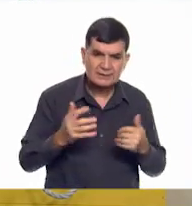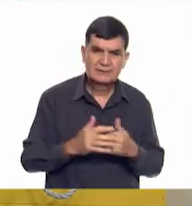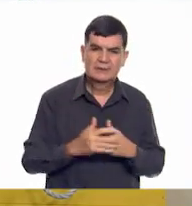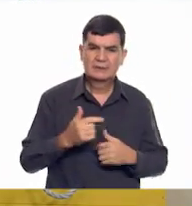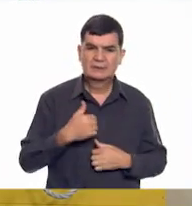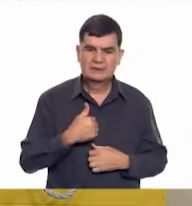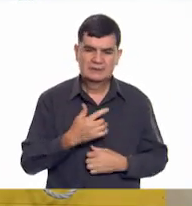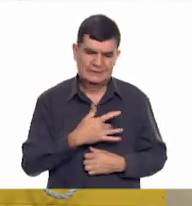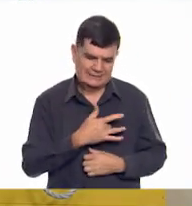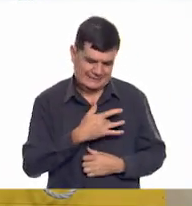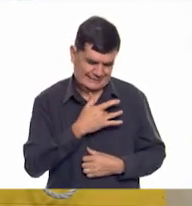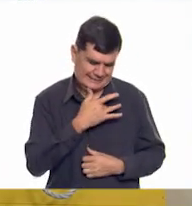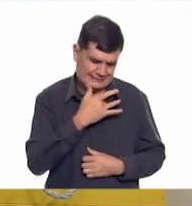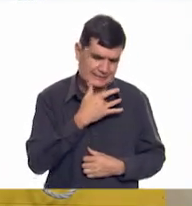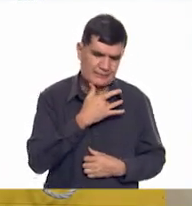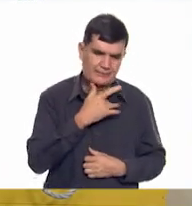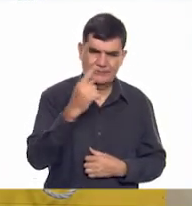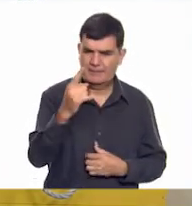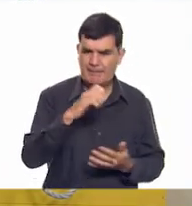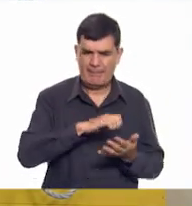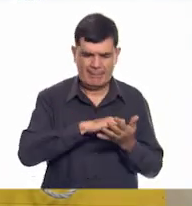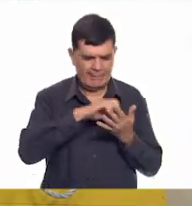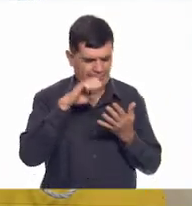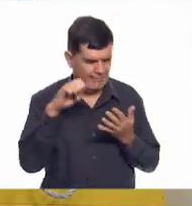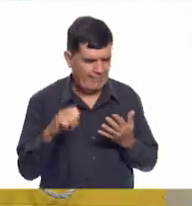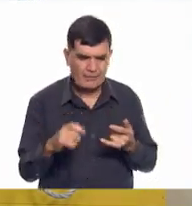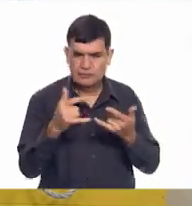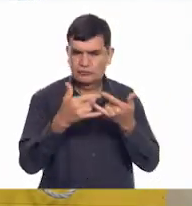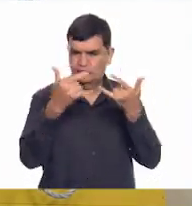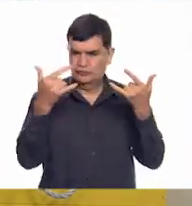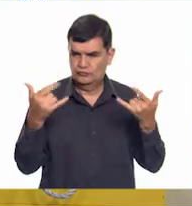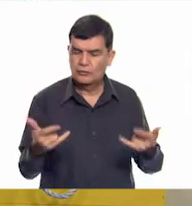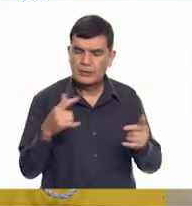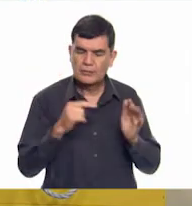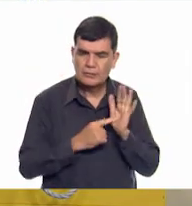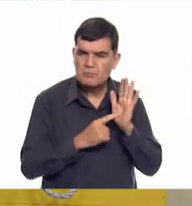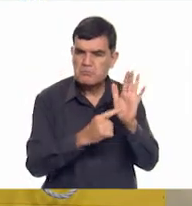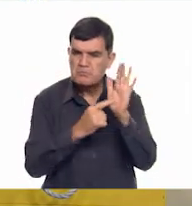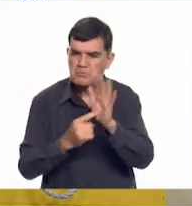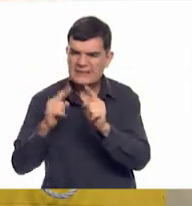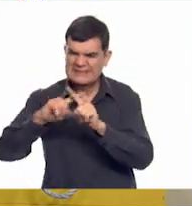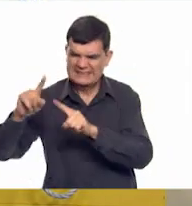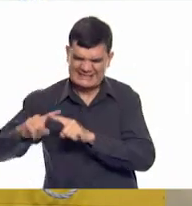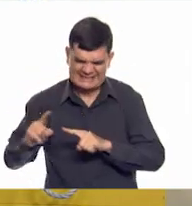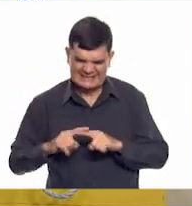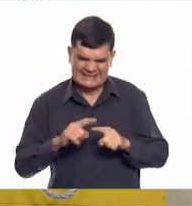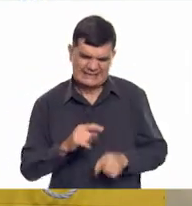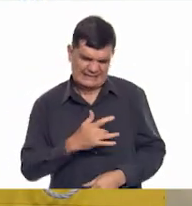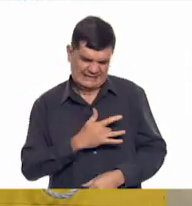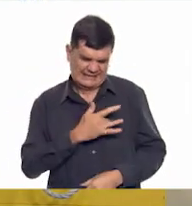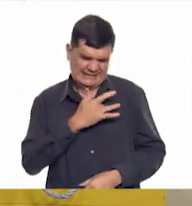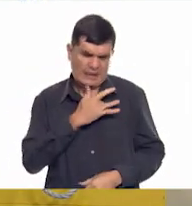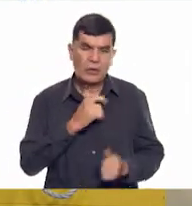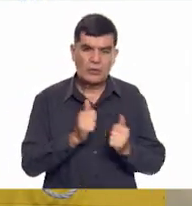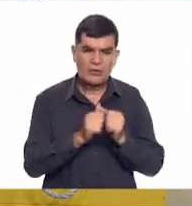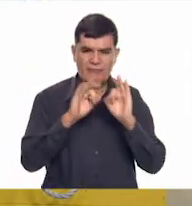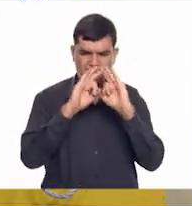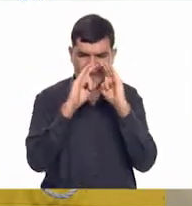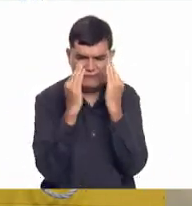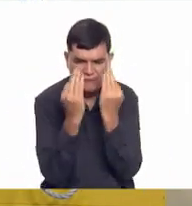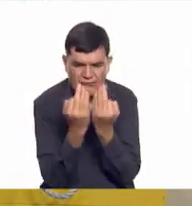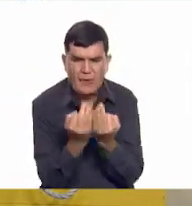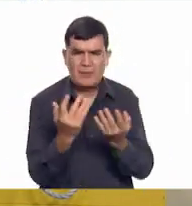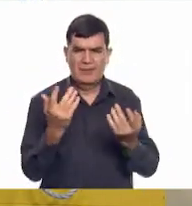los sentimientos. Vamos a ver este pequeño cuento donde se muestran varios sentimientos relacionados con las formas